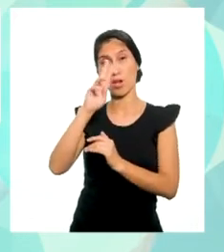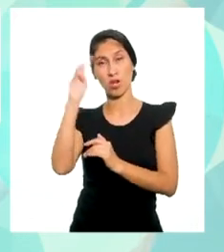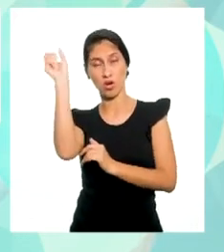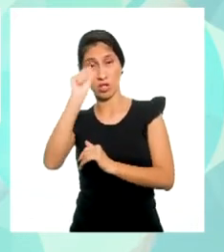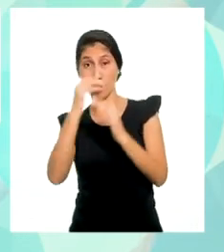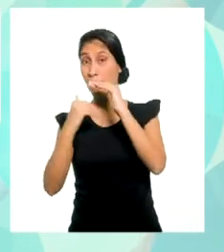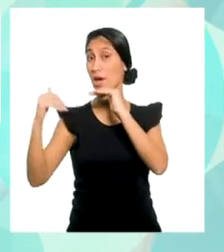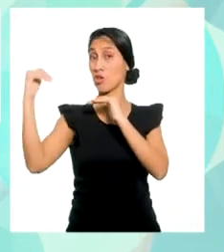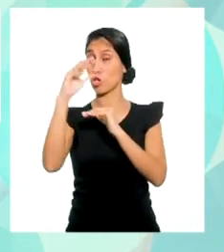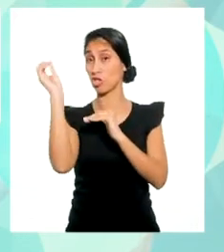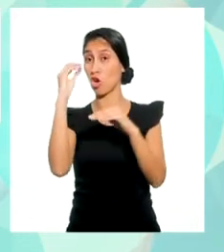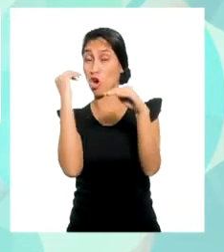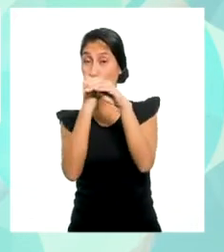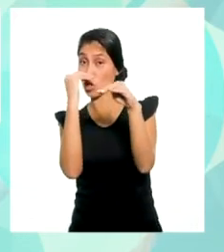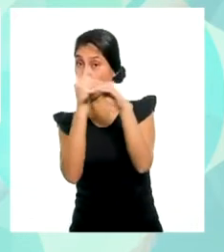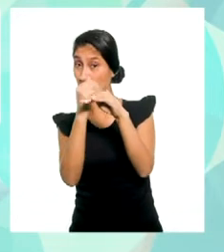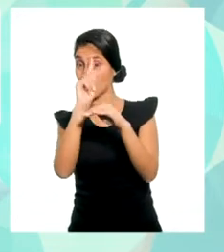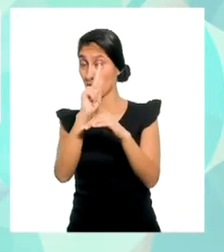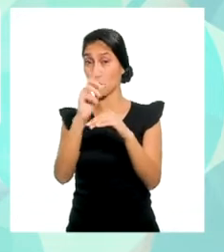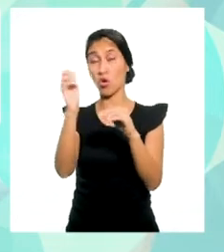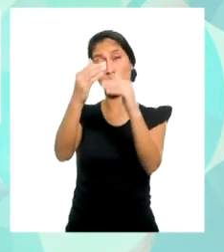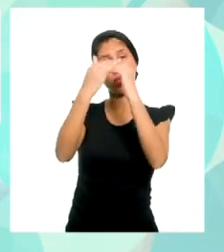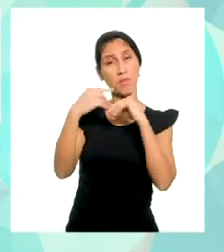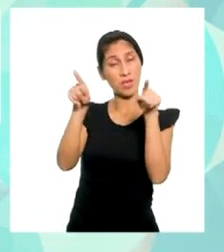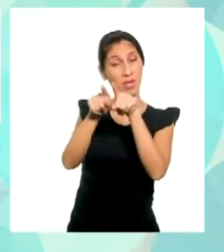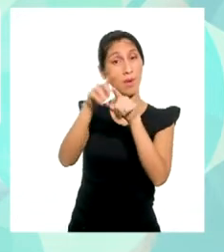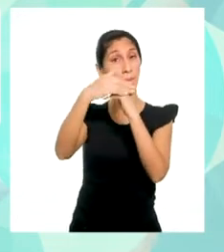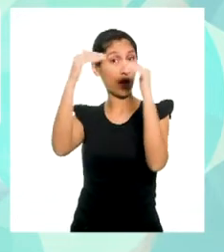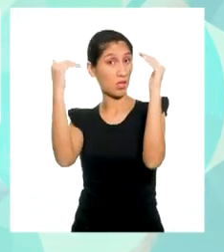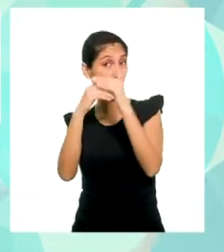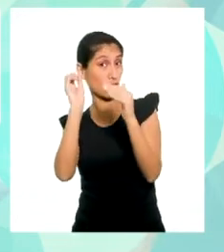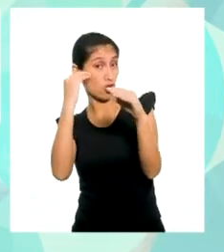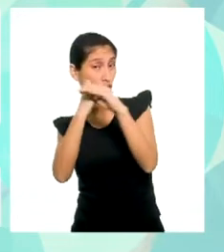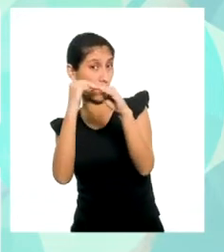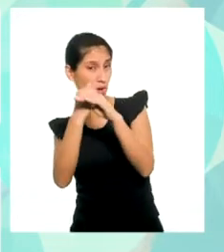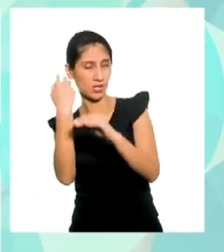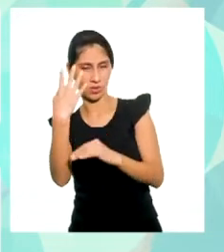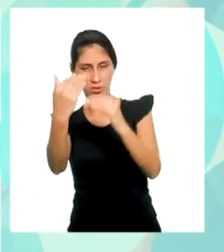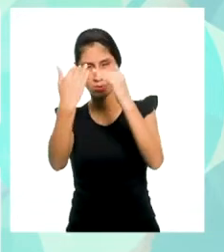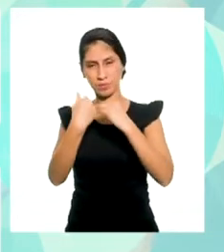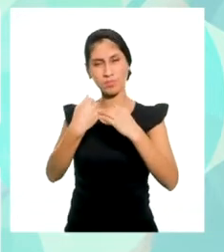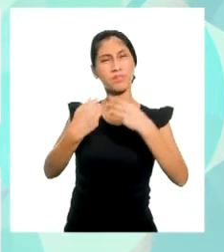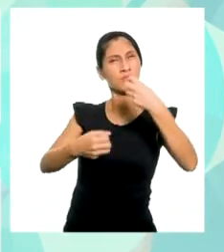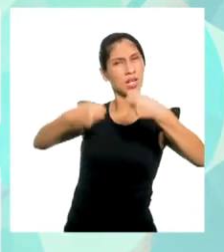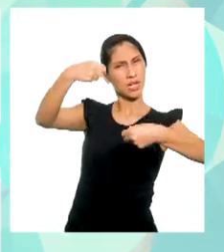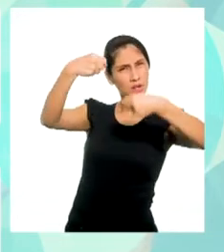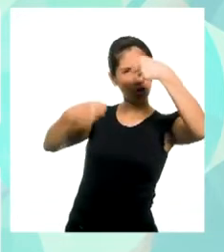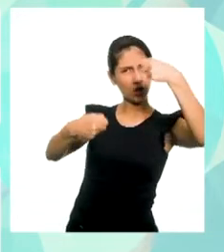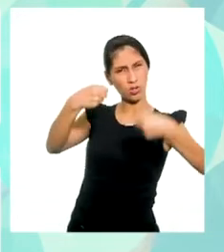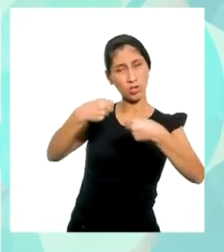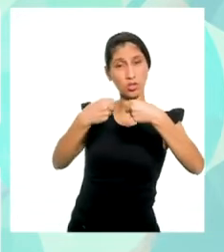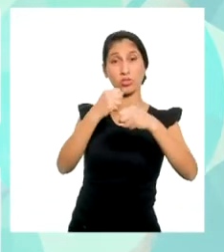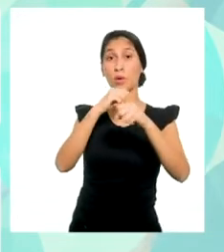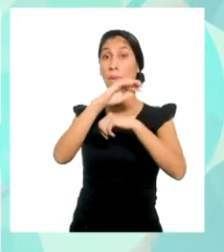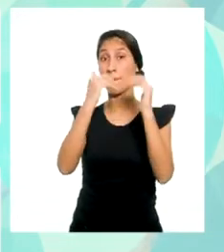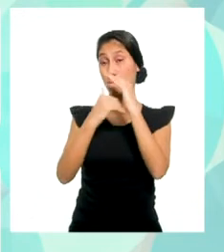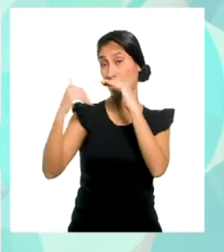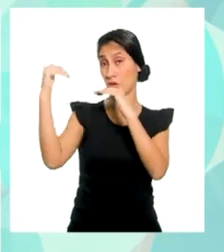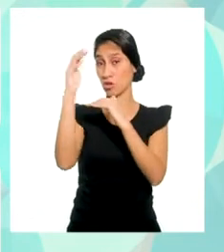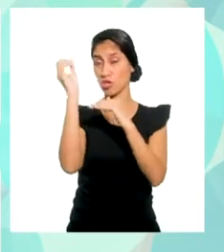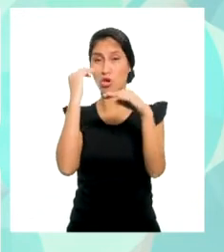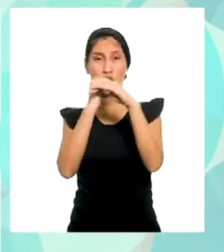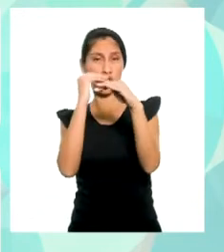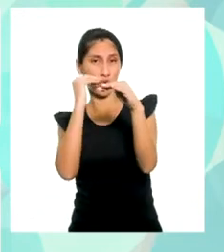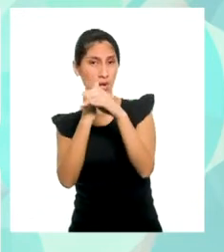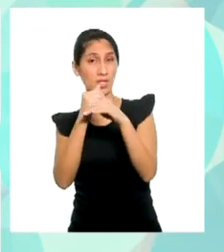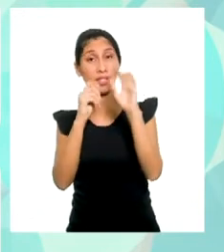iguales a 1 y menores o iguales a 4. Para los recorridos mayores o iguales a 6 kilómetros,